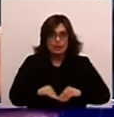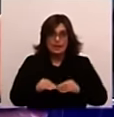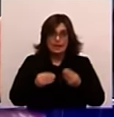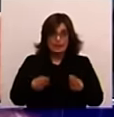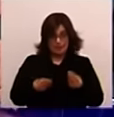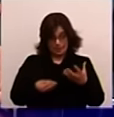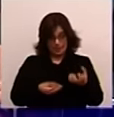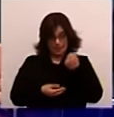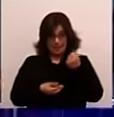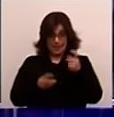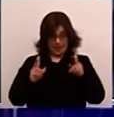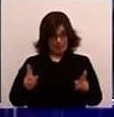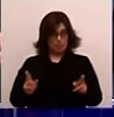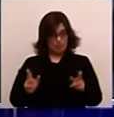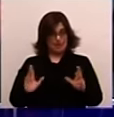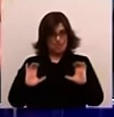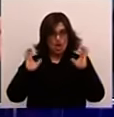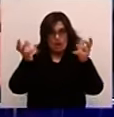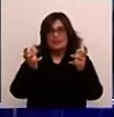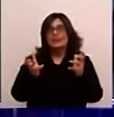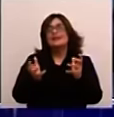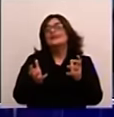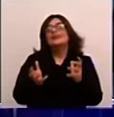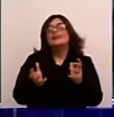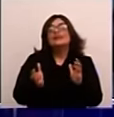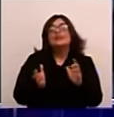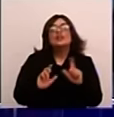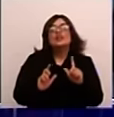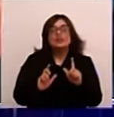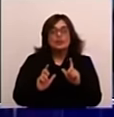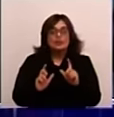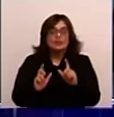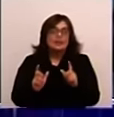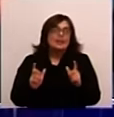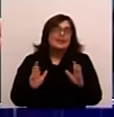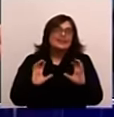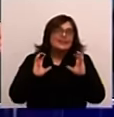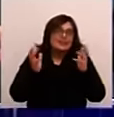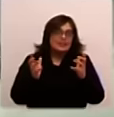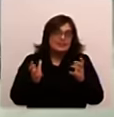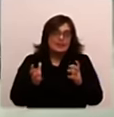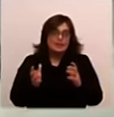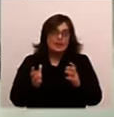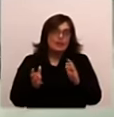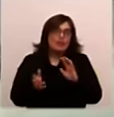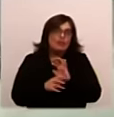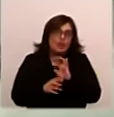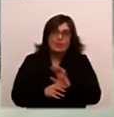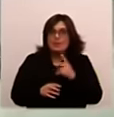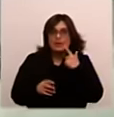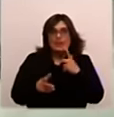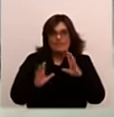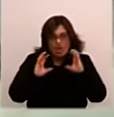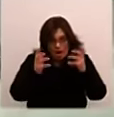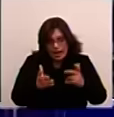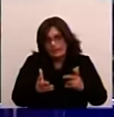encuentra acá es una época bárbara, y no utilizo bárbaro desde el punto de vista salmientino, bárbaro desde el punto de vista de Barrán. La barbarie, desde ese lugar.